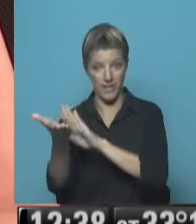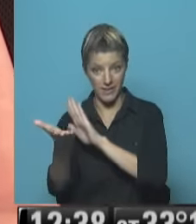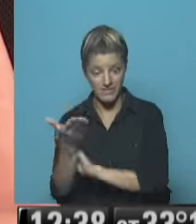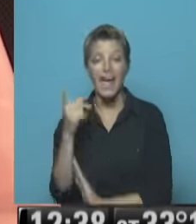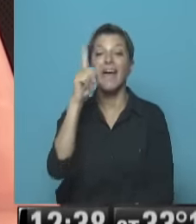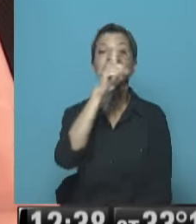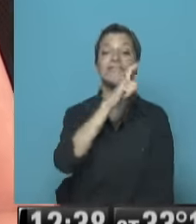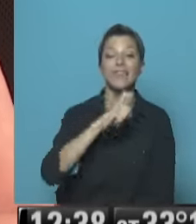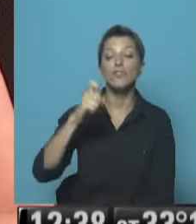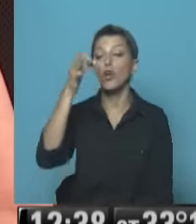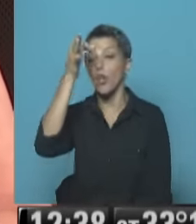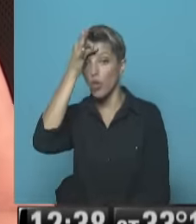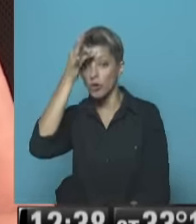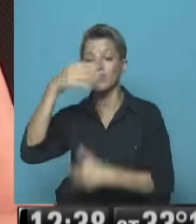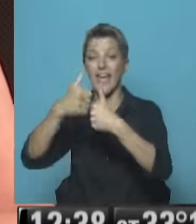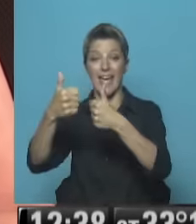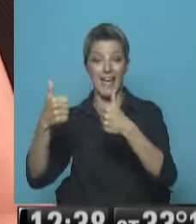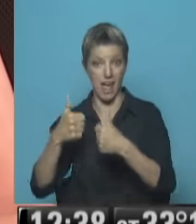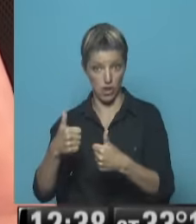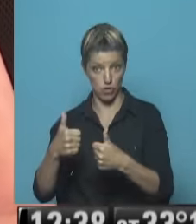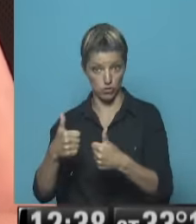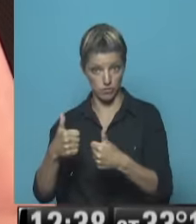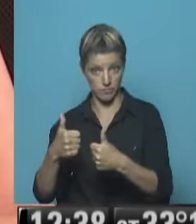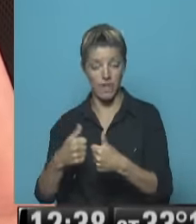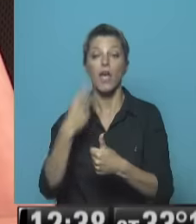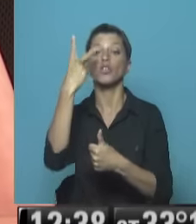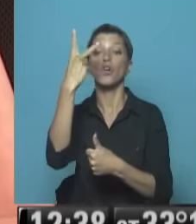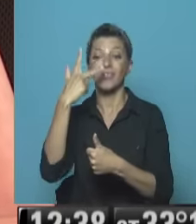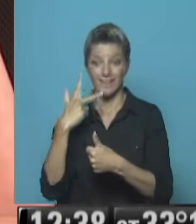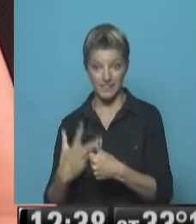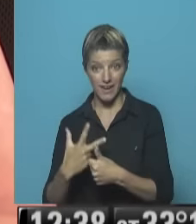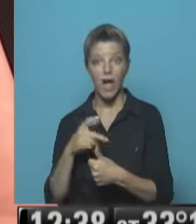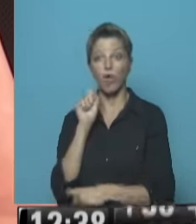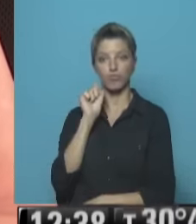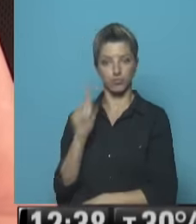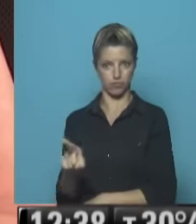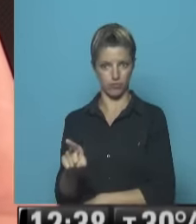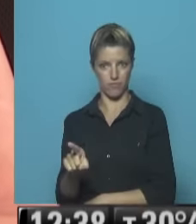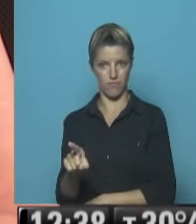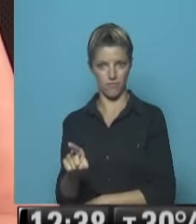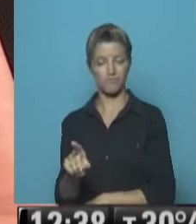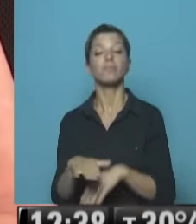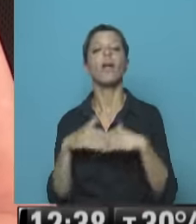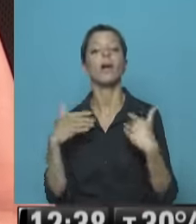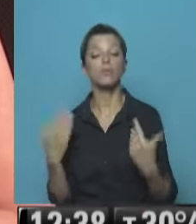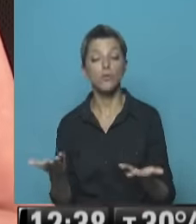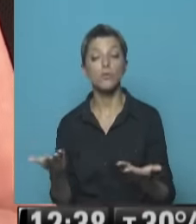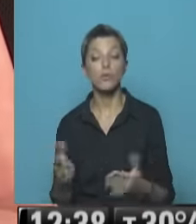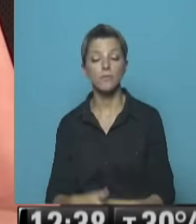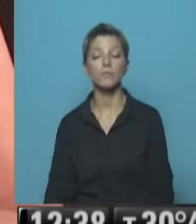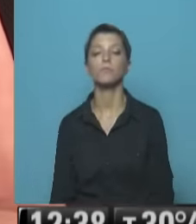112 escaños Es decir, tiene las dos terceras partes del parlamento Con lo cual puede realmente